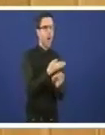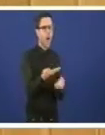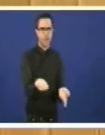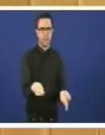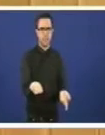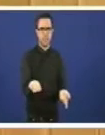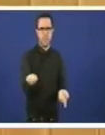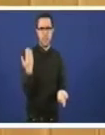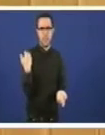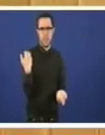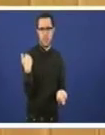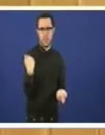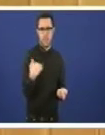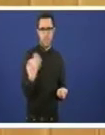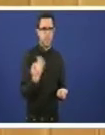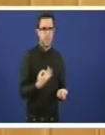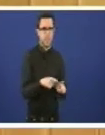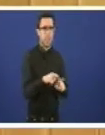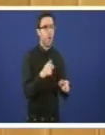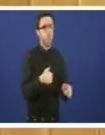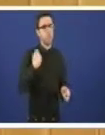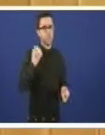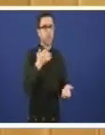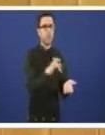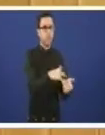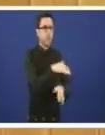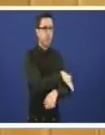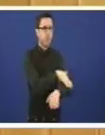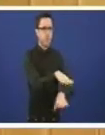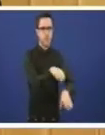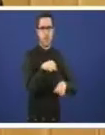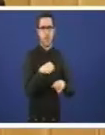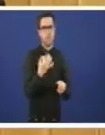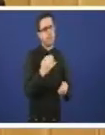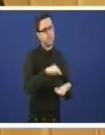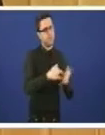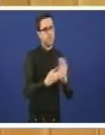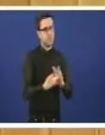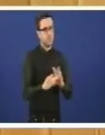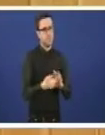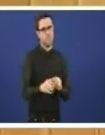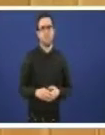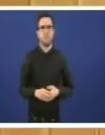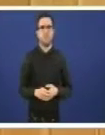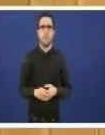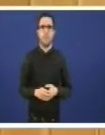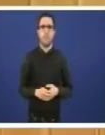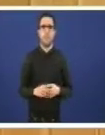tiñen a oportunidade no goberno de solucionalas de iso hai a cuestión a solución a